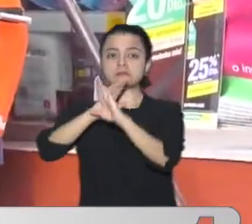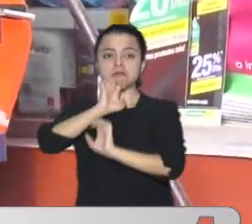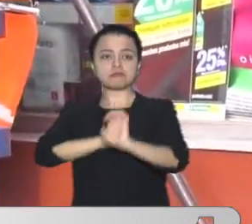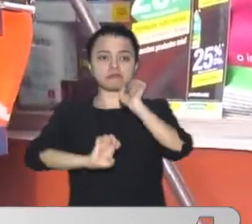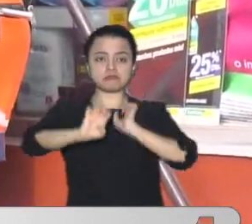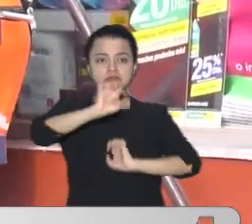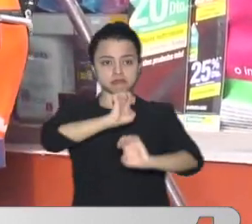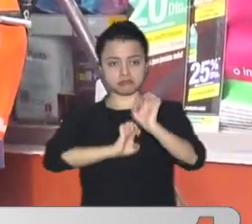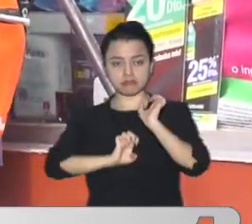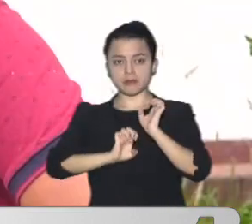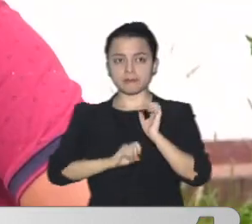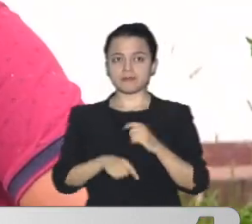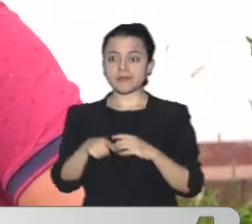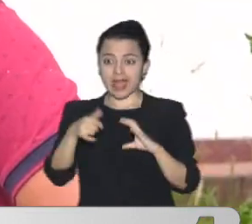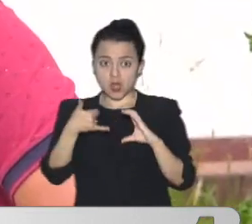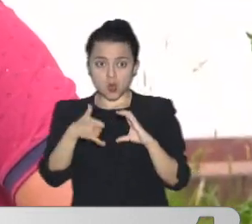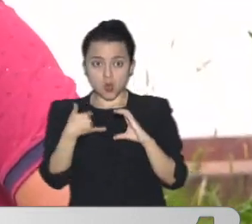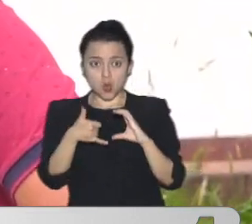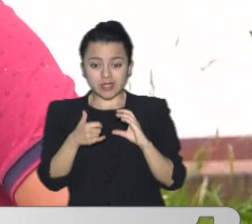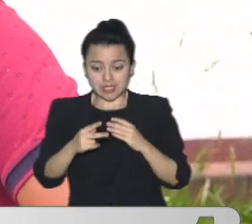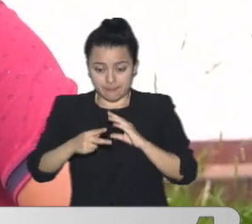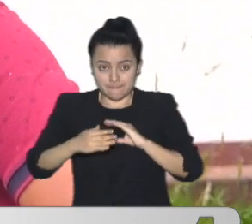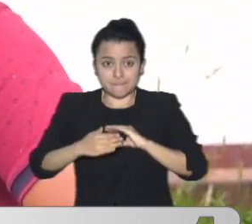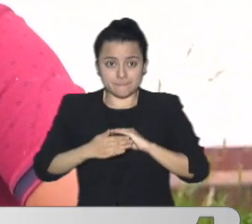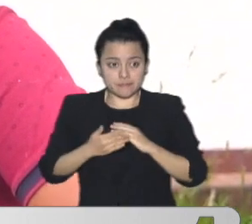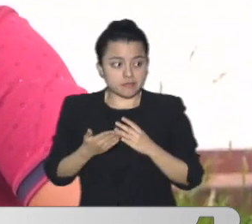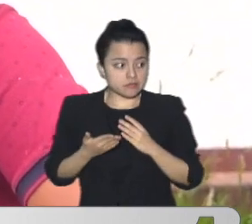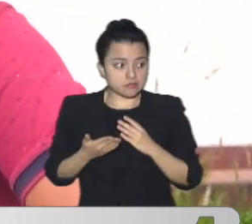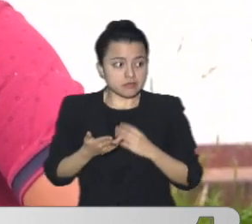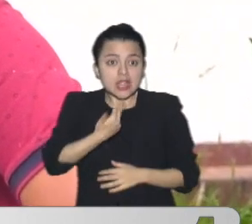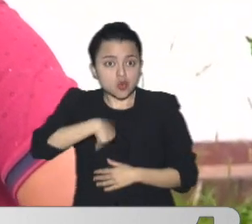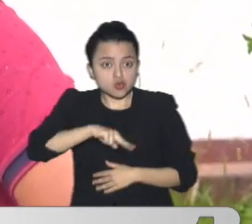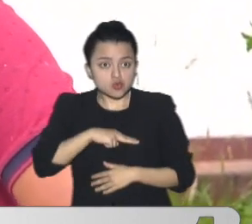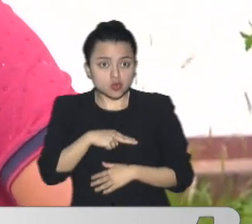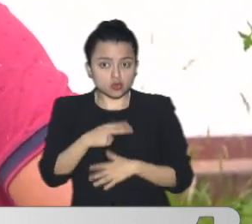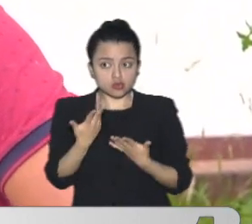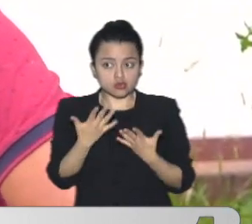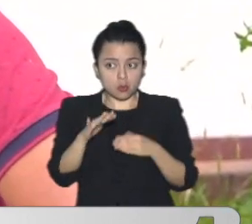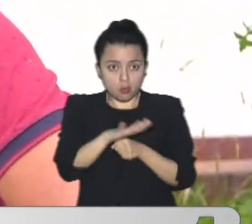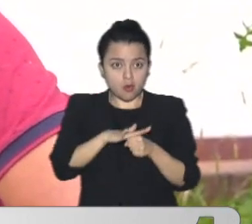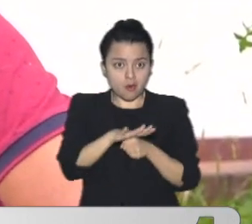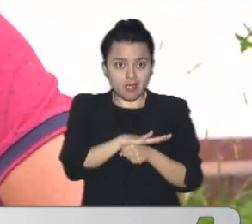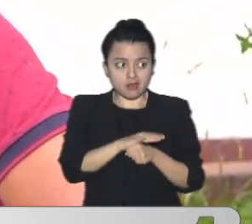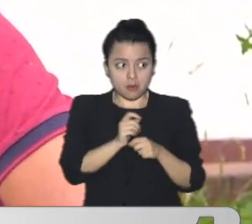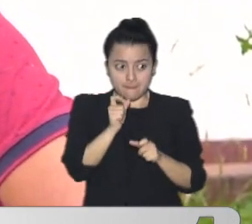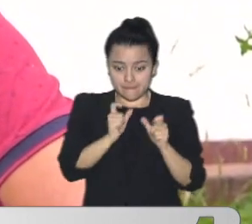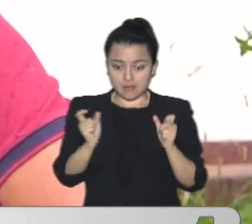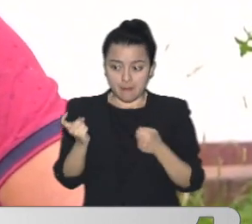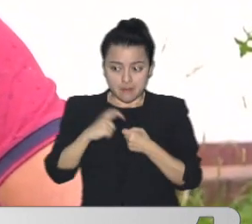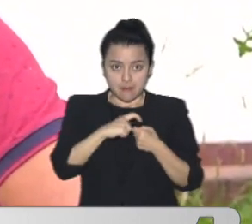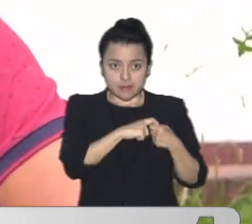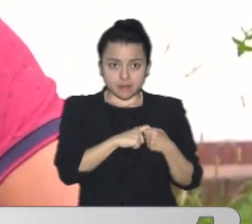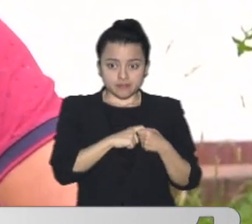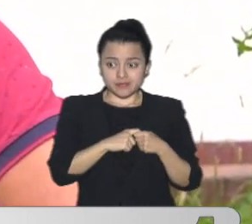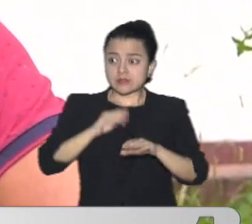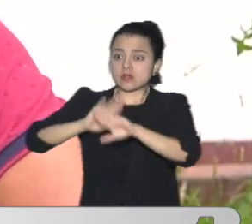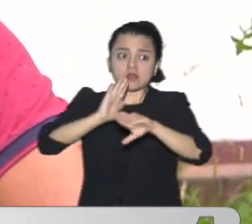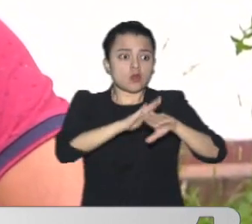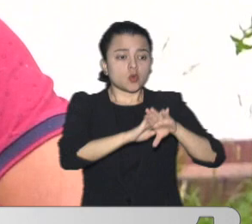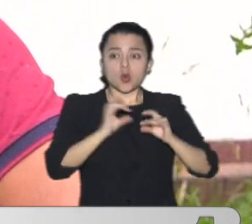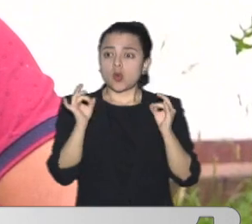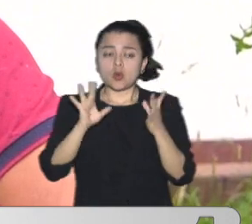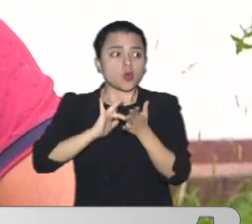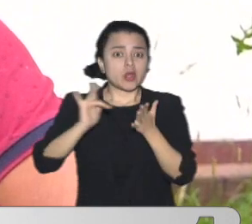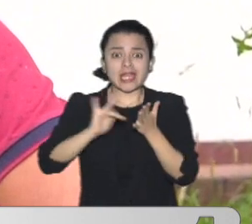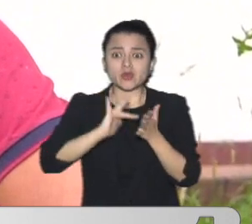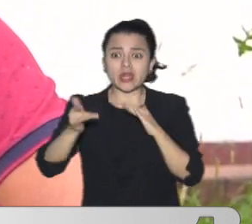situación Hay un bazar Donde la gente Se comunica O a veces Informa De que De que hubo un robo En tal parte De